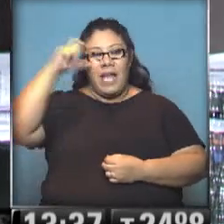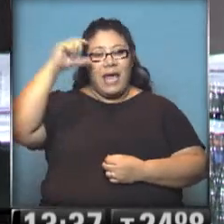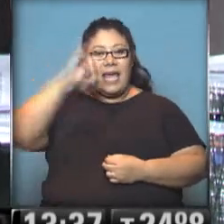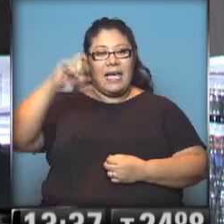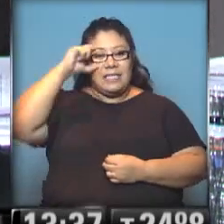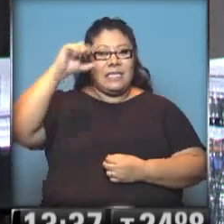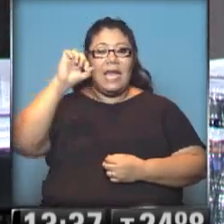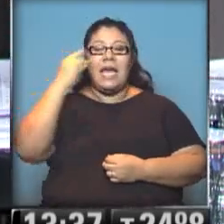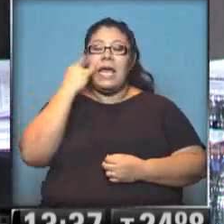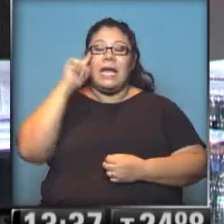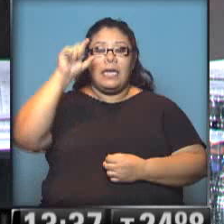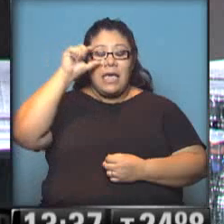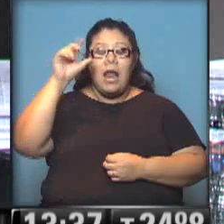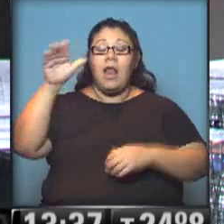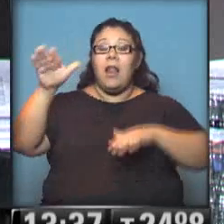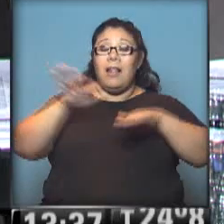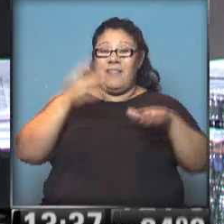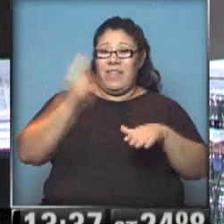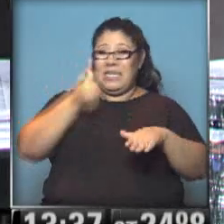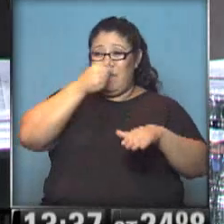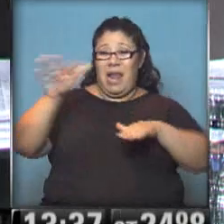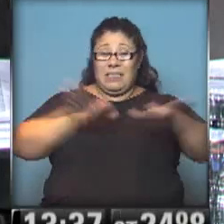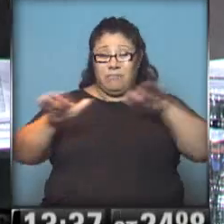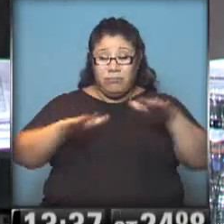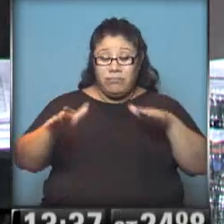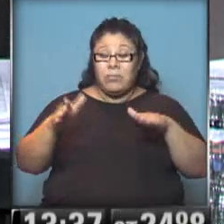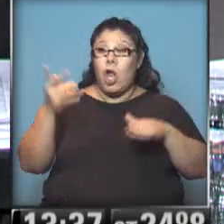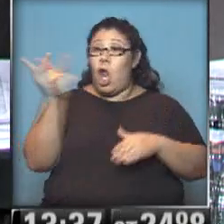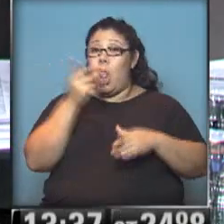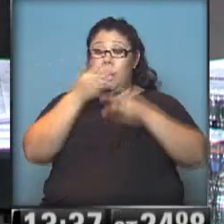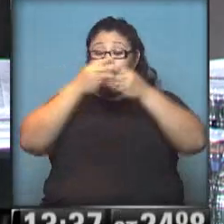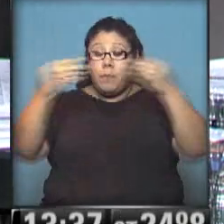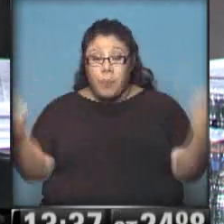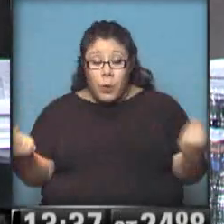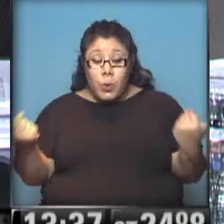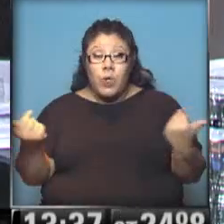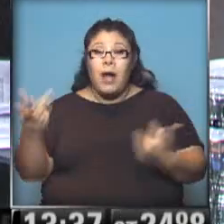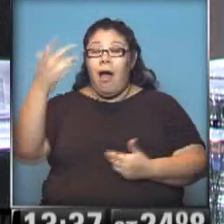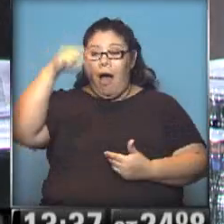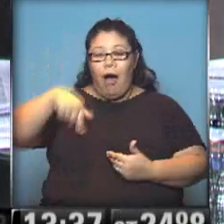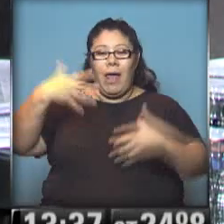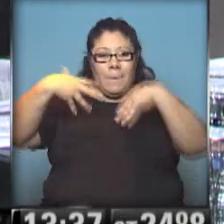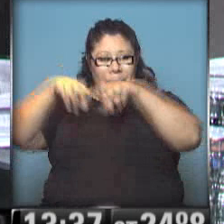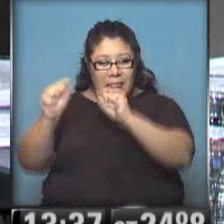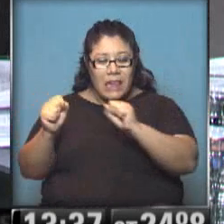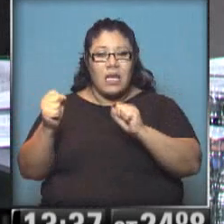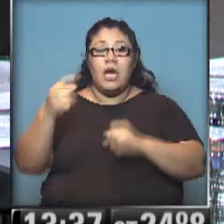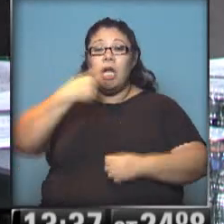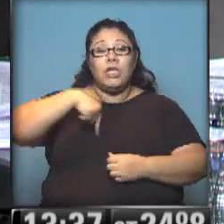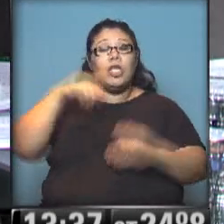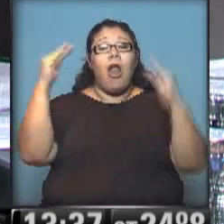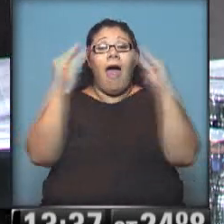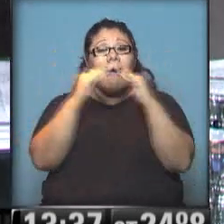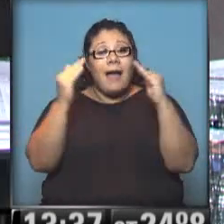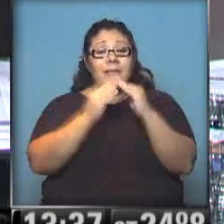luego del terremoto en Nepal. Claro, ocurrió hace un ratito nada más, estábamos en la casa de Ezequiel, un equipo de Vision 7 estaba trabajando para recoger el testimonio de